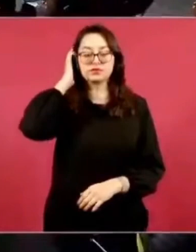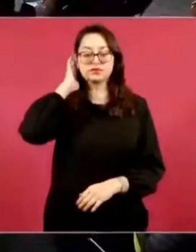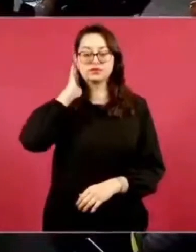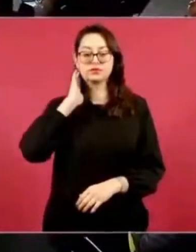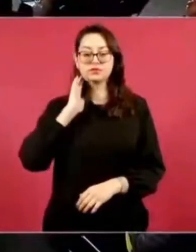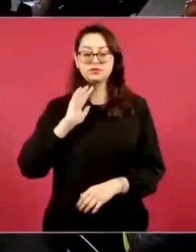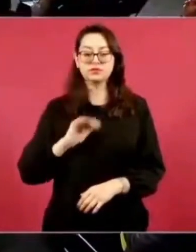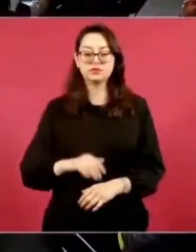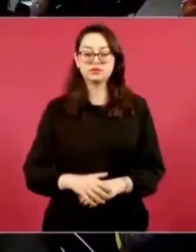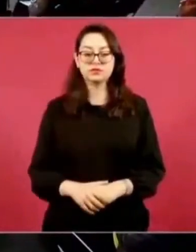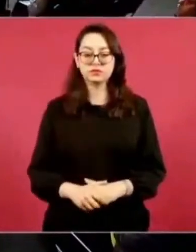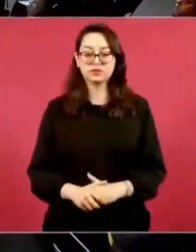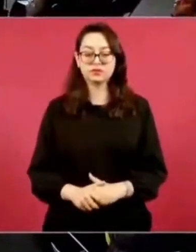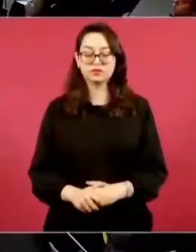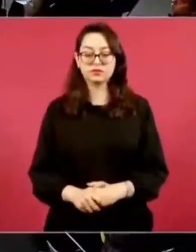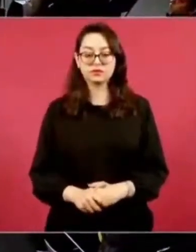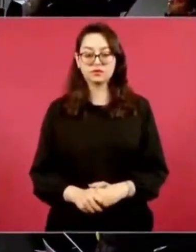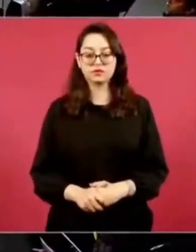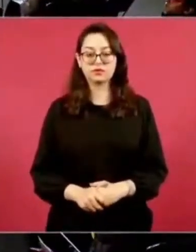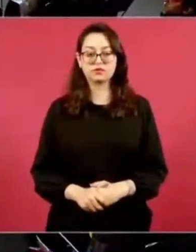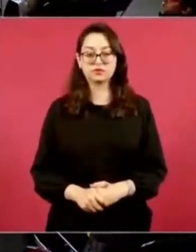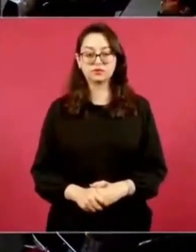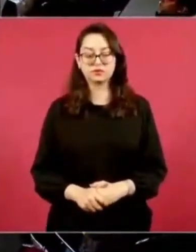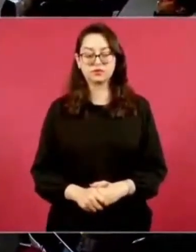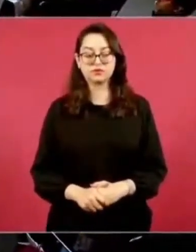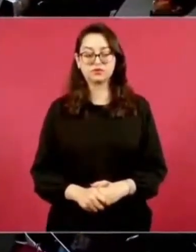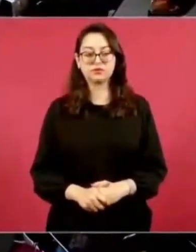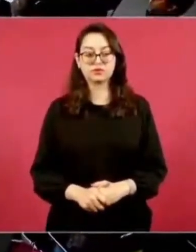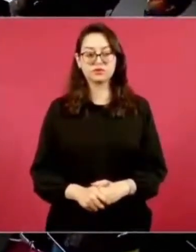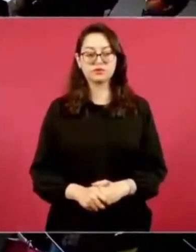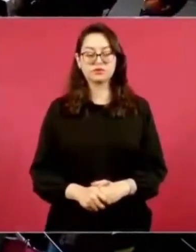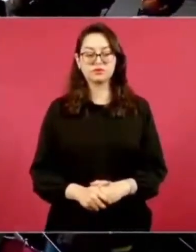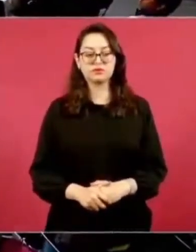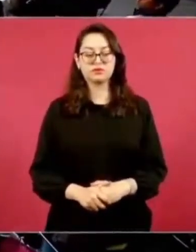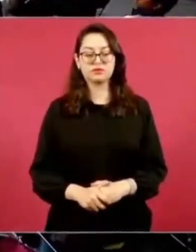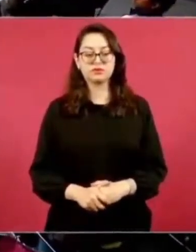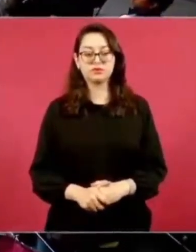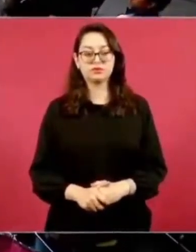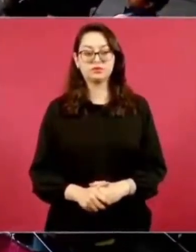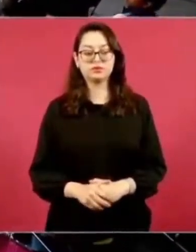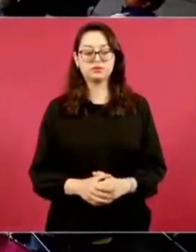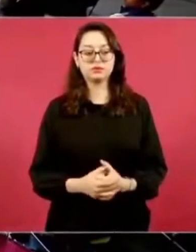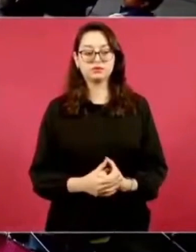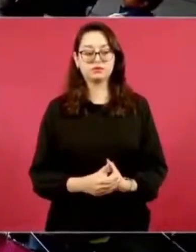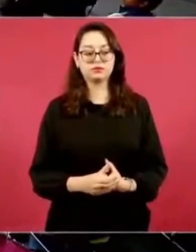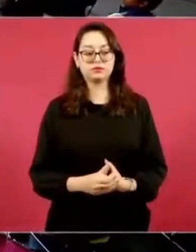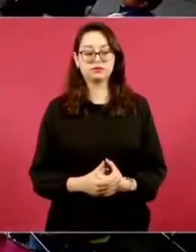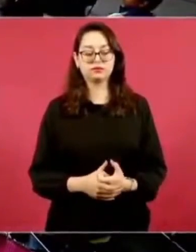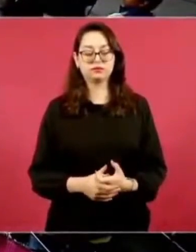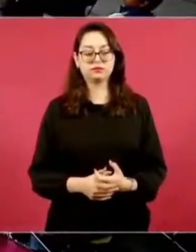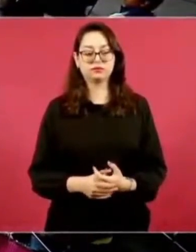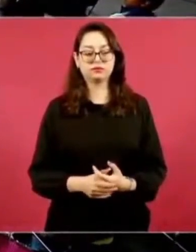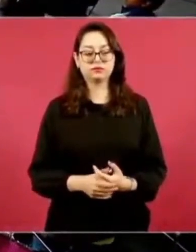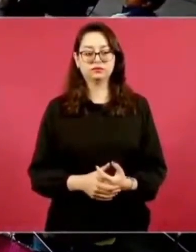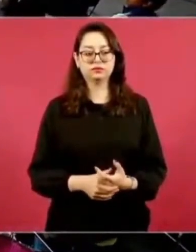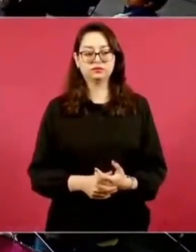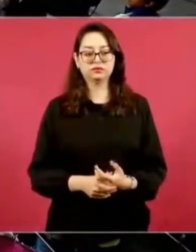que se registró incluso con el número de pesos? Sí.